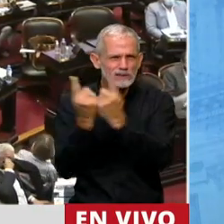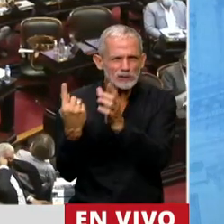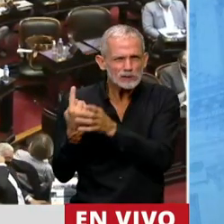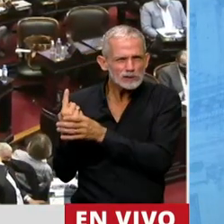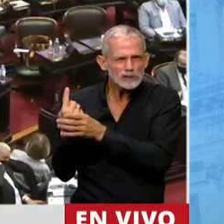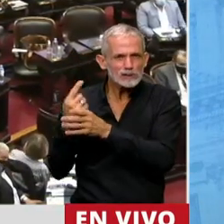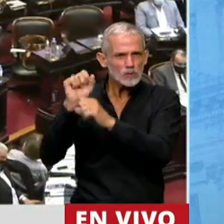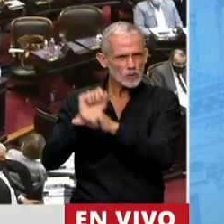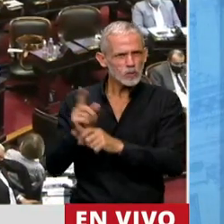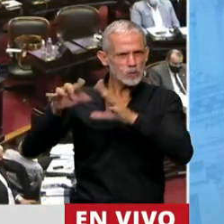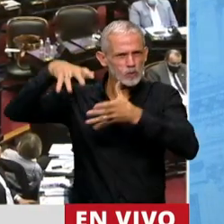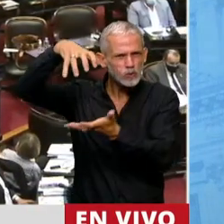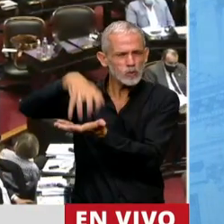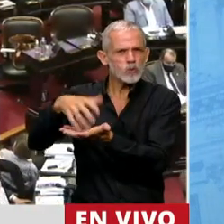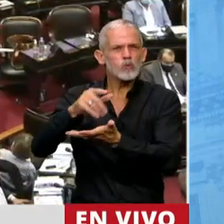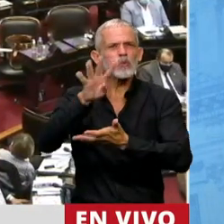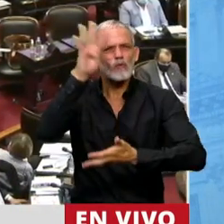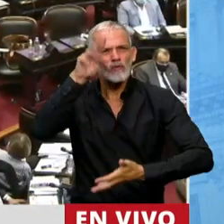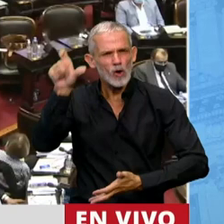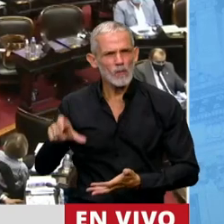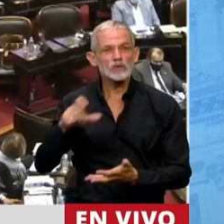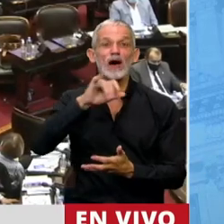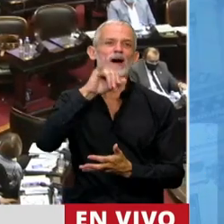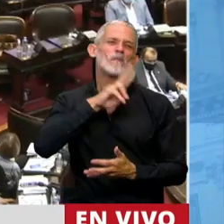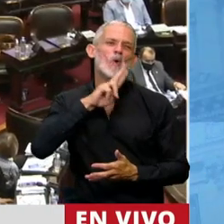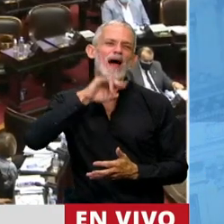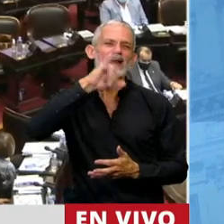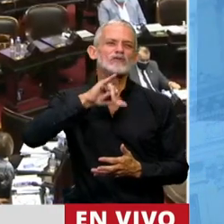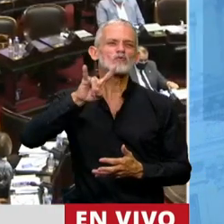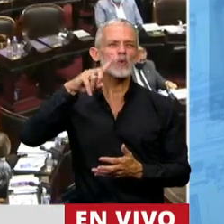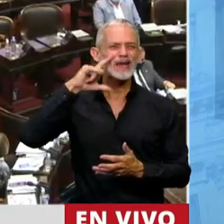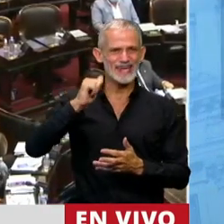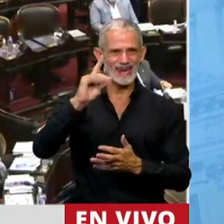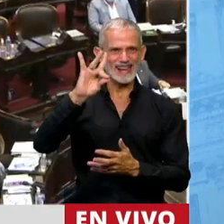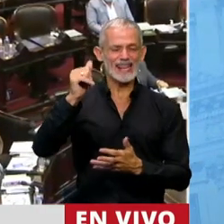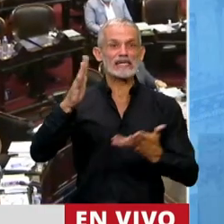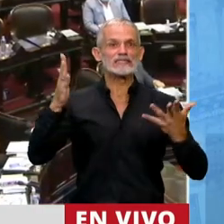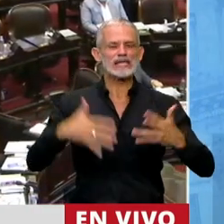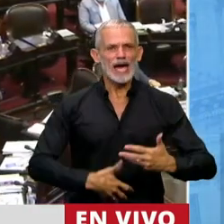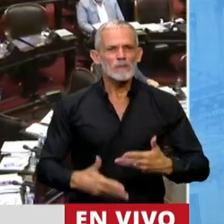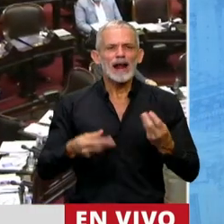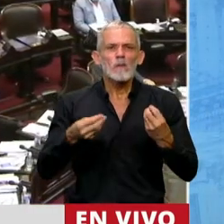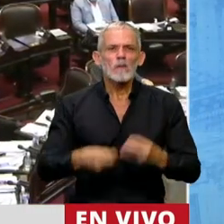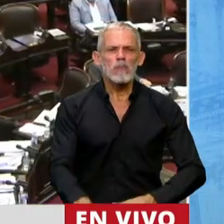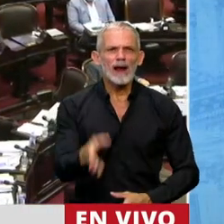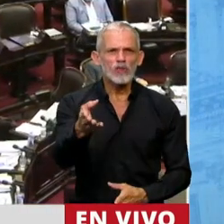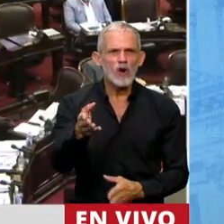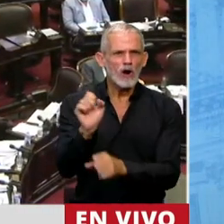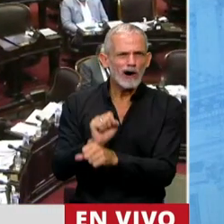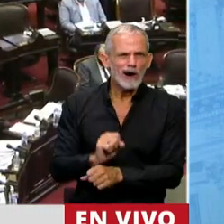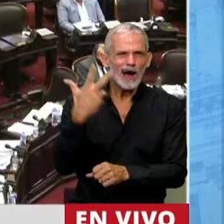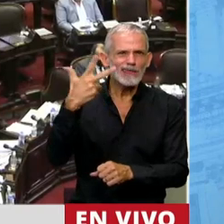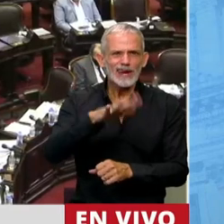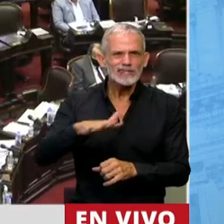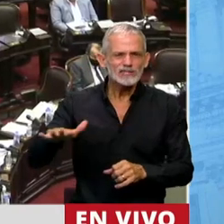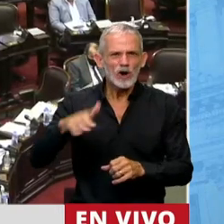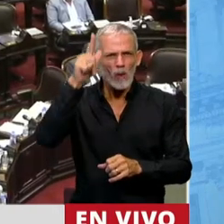caso que nos da vergüenza como argentinos de Zunilda que tuvo la pérdida de su embarazo en cautiverio, la dejaron a los 3 chicos con